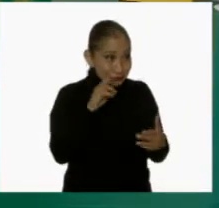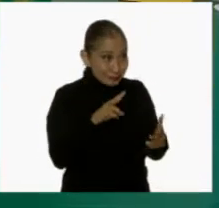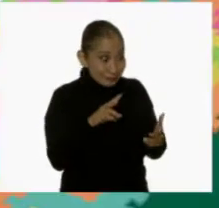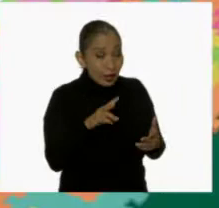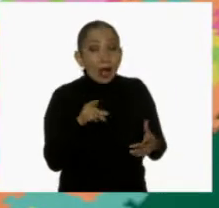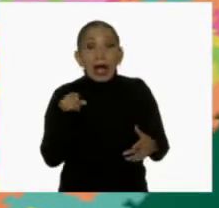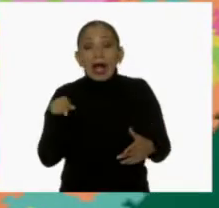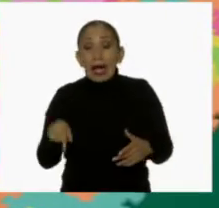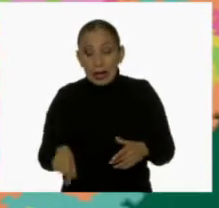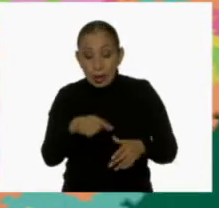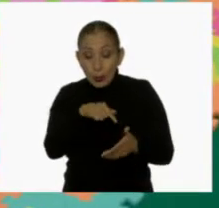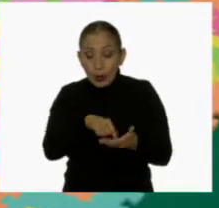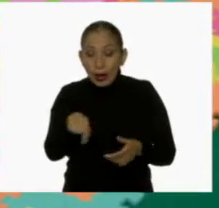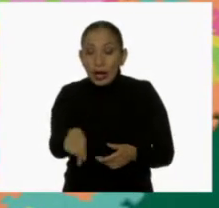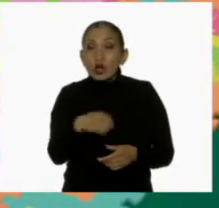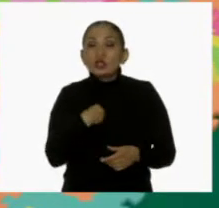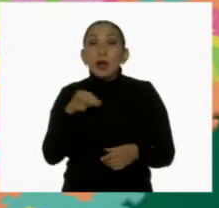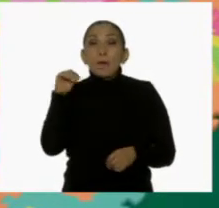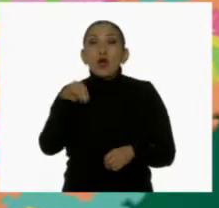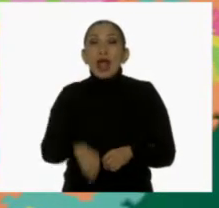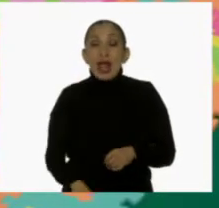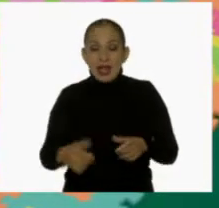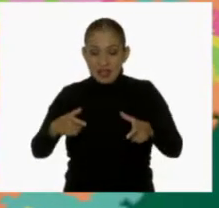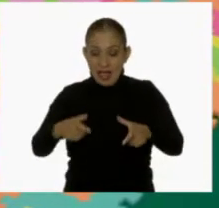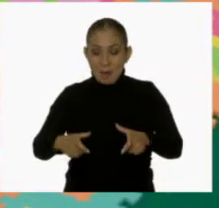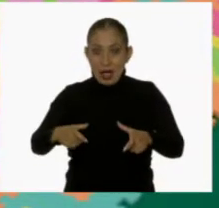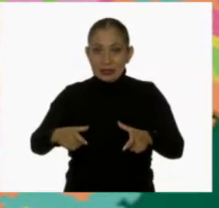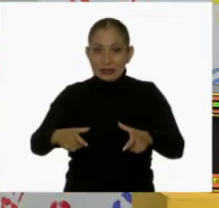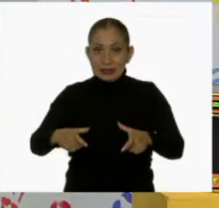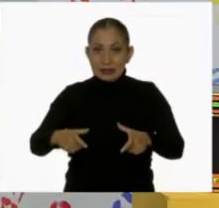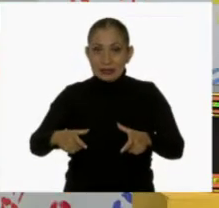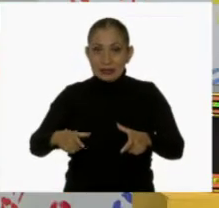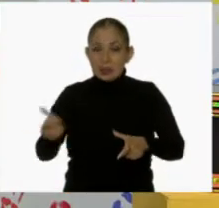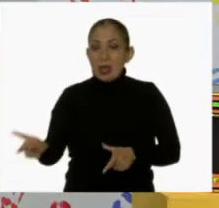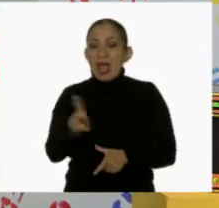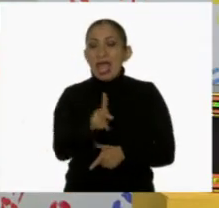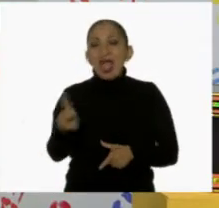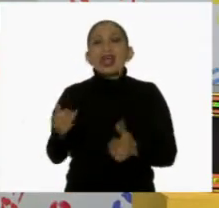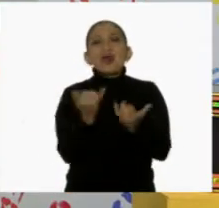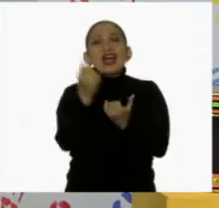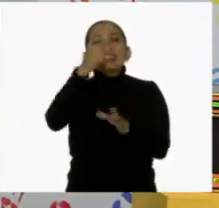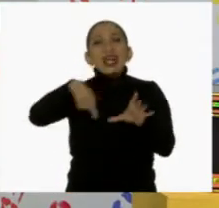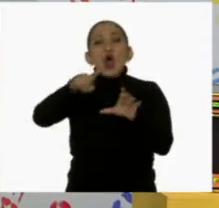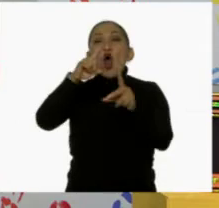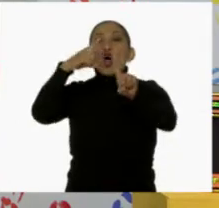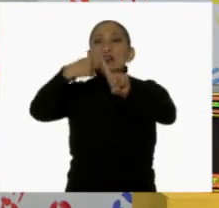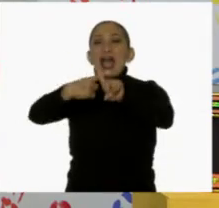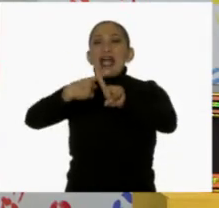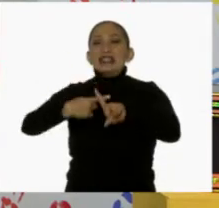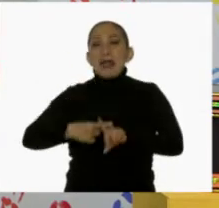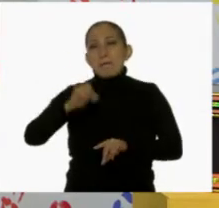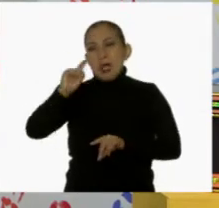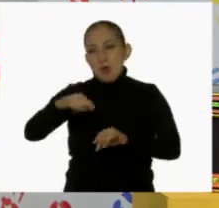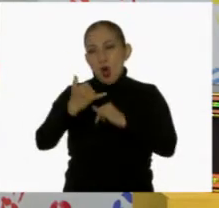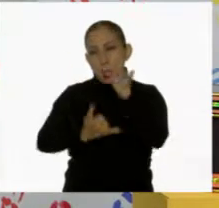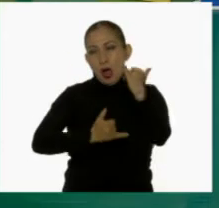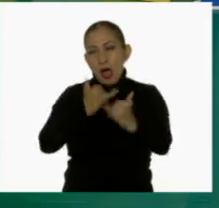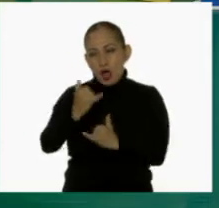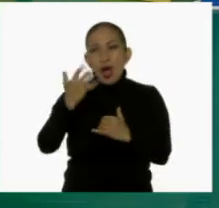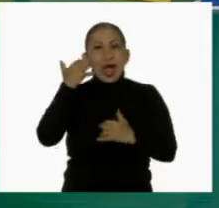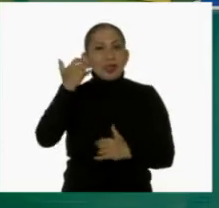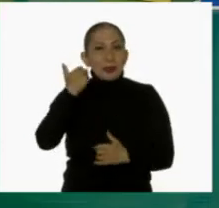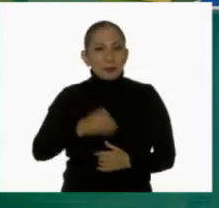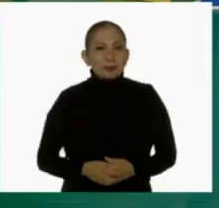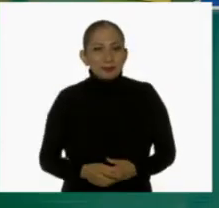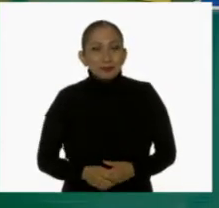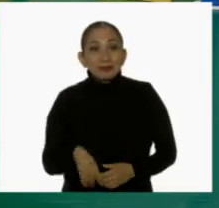ese tablero nosotros vamos a colocar tapas que serían el equivalente a los círculos o taches con los que normalmente se juega el Gato.